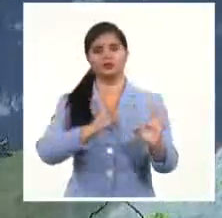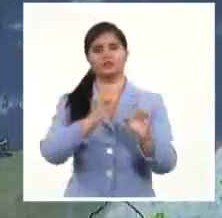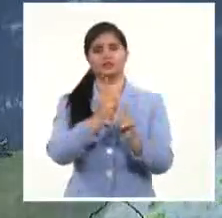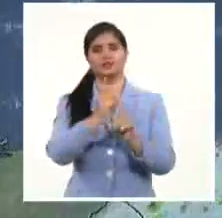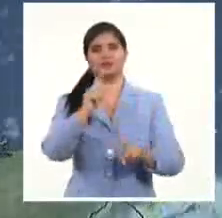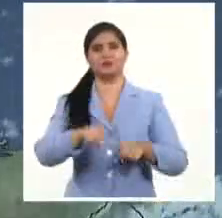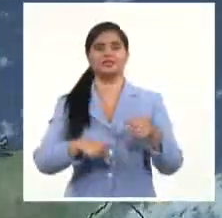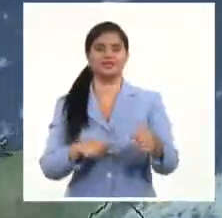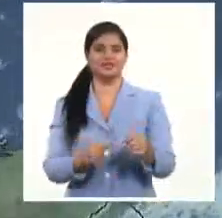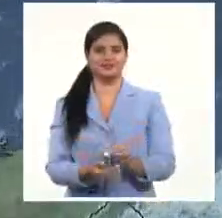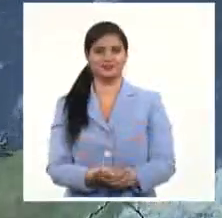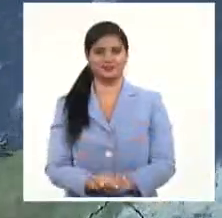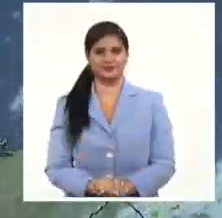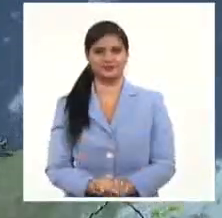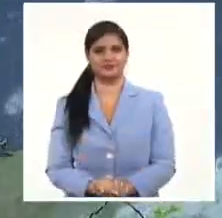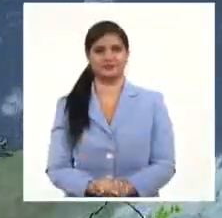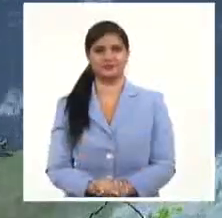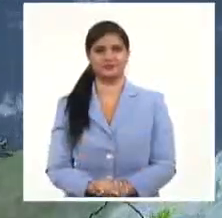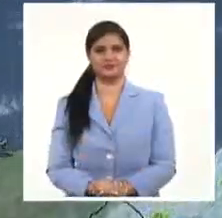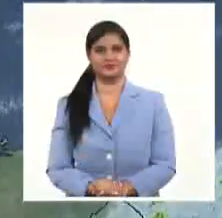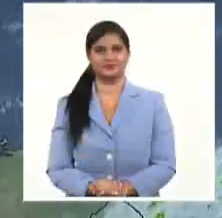Tengan todo. Feliz tarde y hasta mañana.